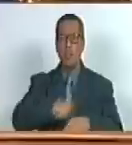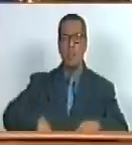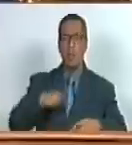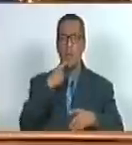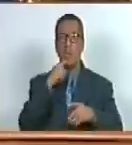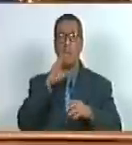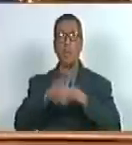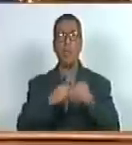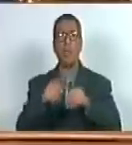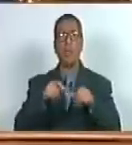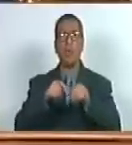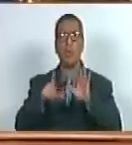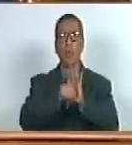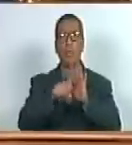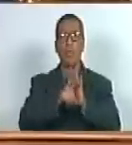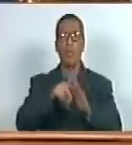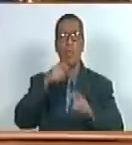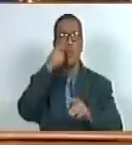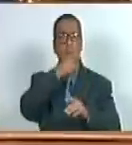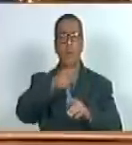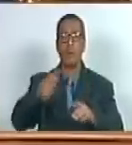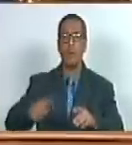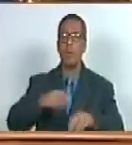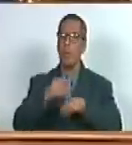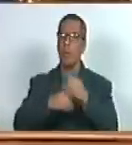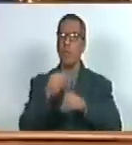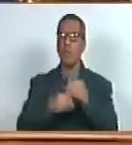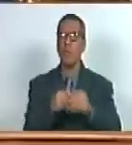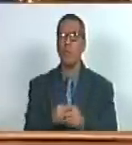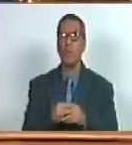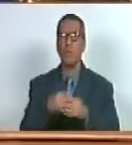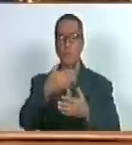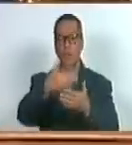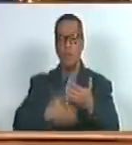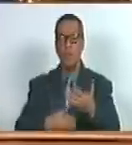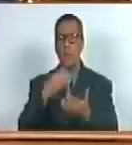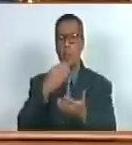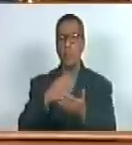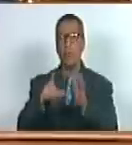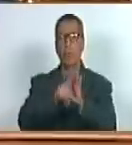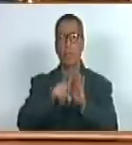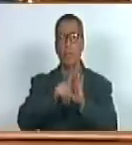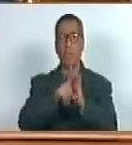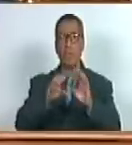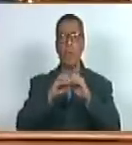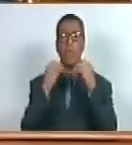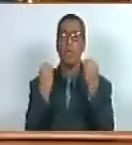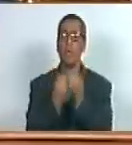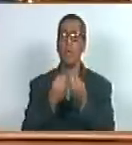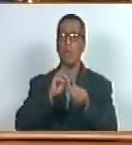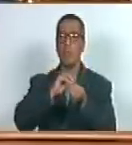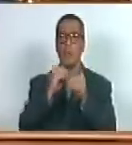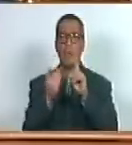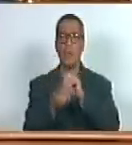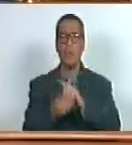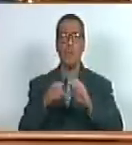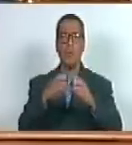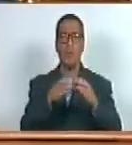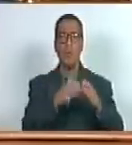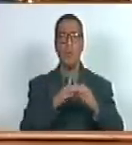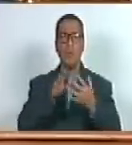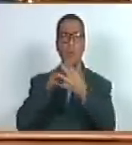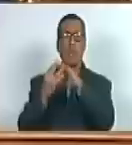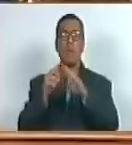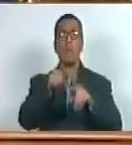adecuación de las leyes del Poder Popular mediante la cual remite el informe del proyecto de la ley orgánica de reforma de ley orgánica de los consejos